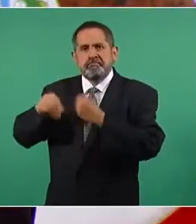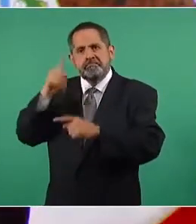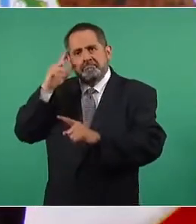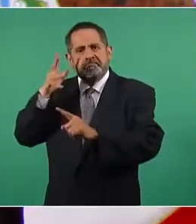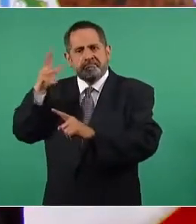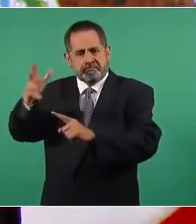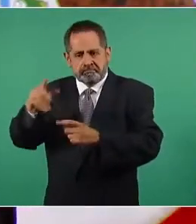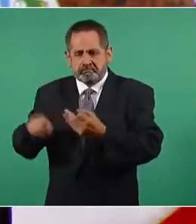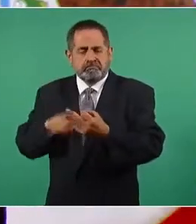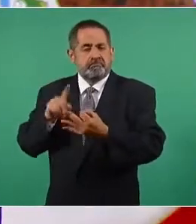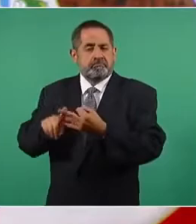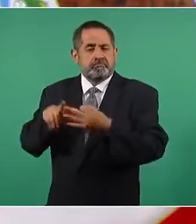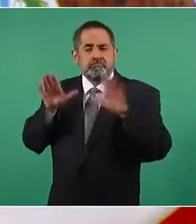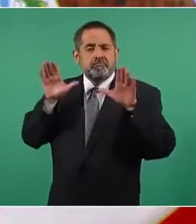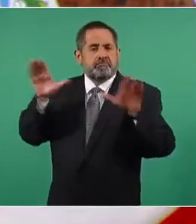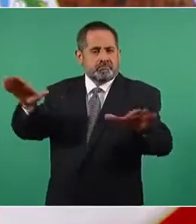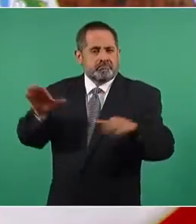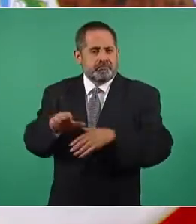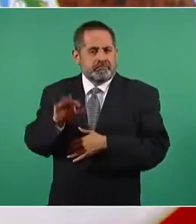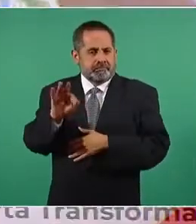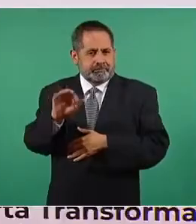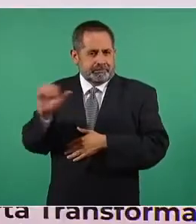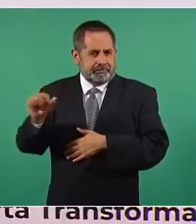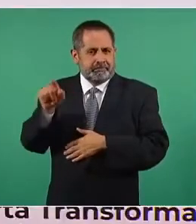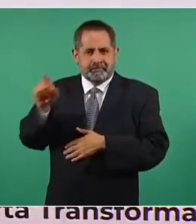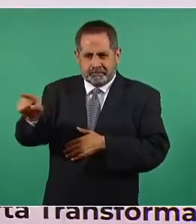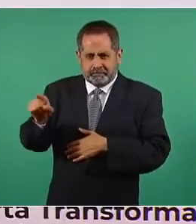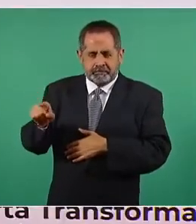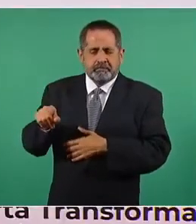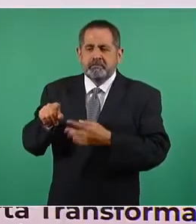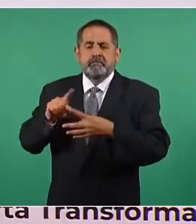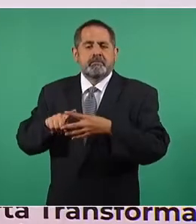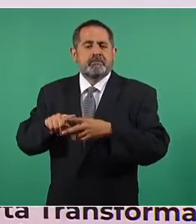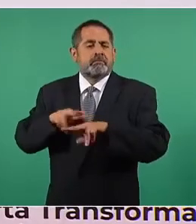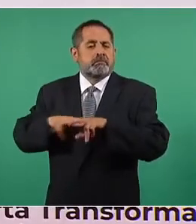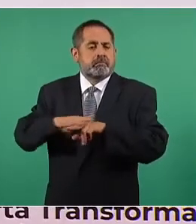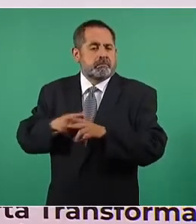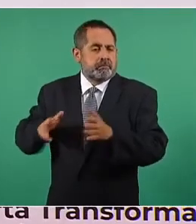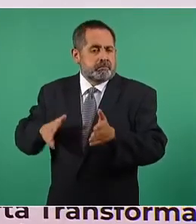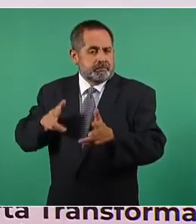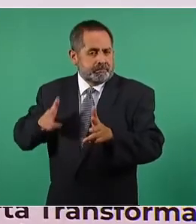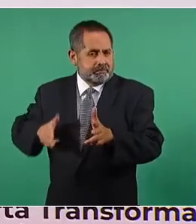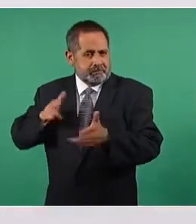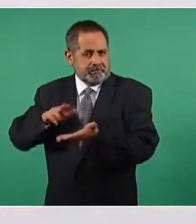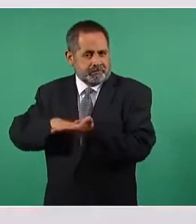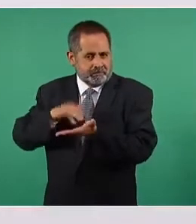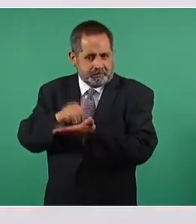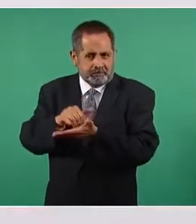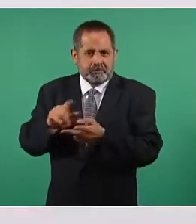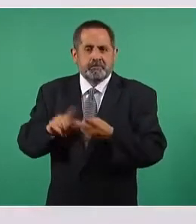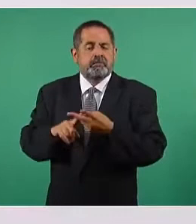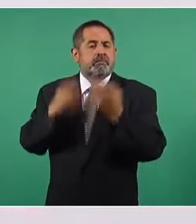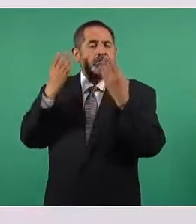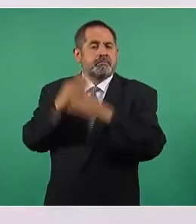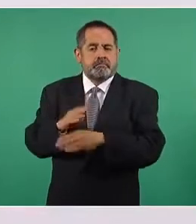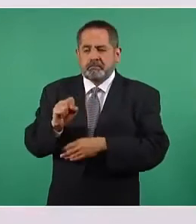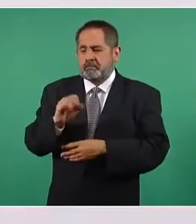ni el aeropuerto Felipe Ángeles, ni el Tren Maya, ni el Banco de Bienestar,